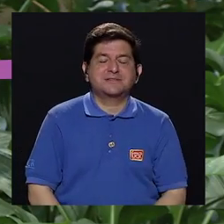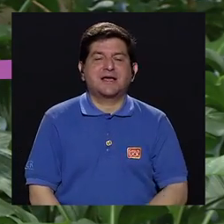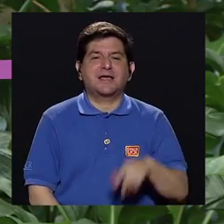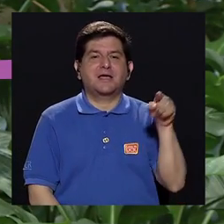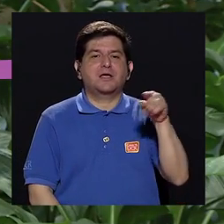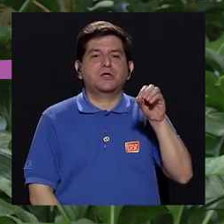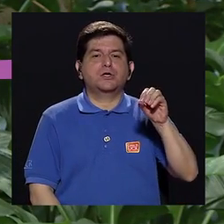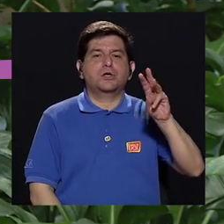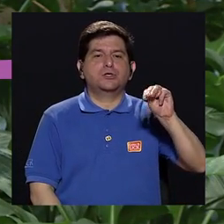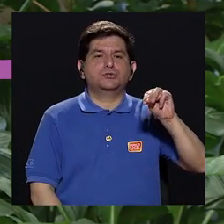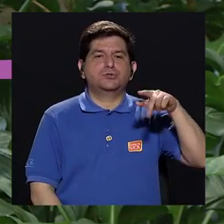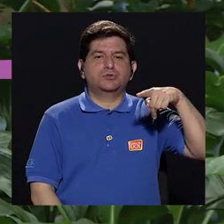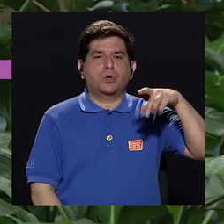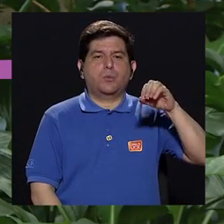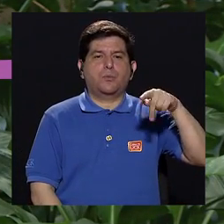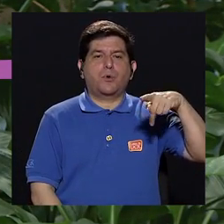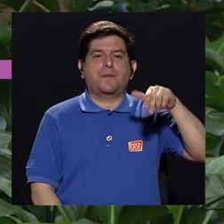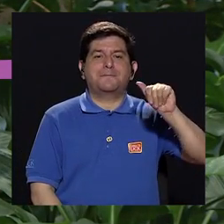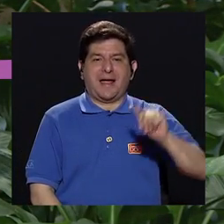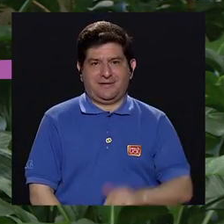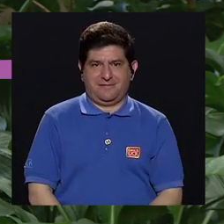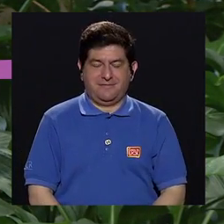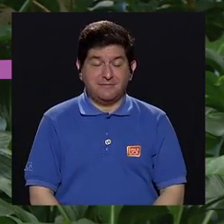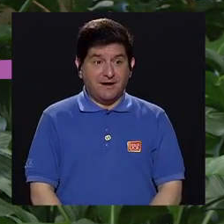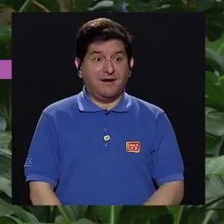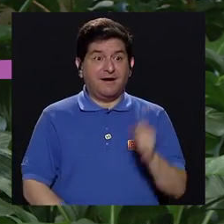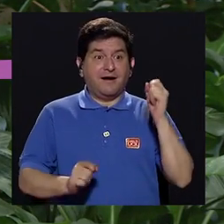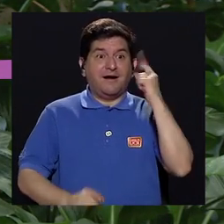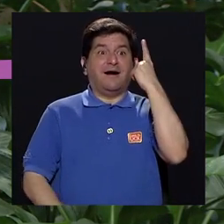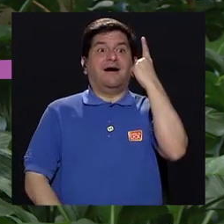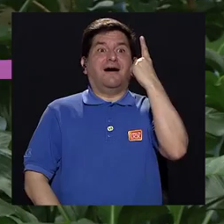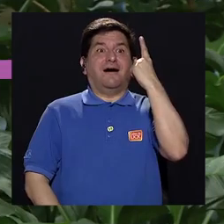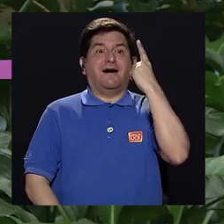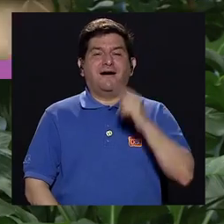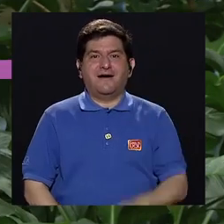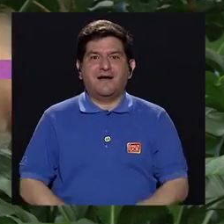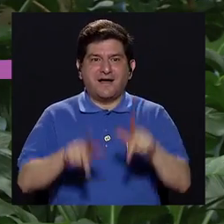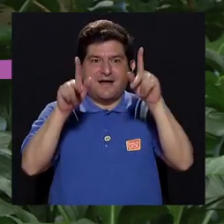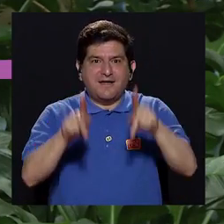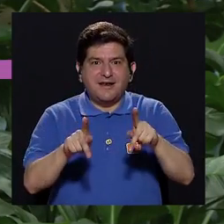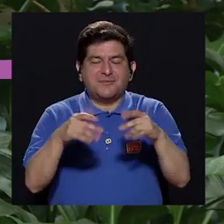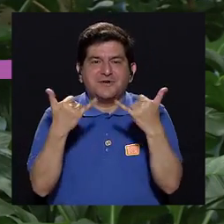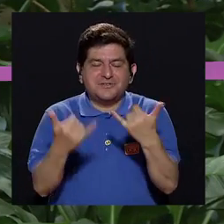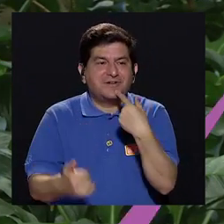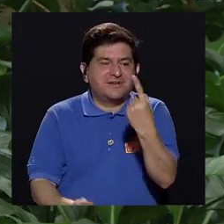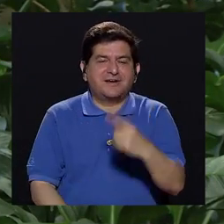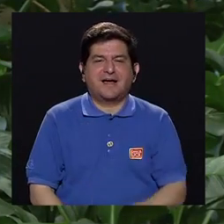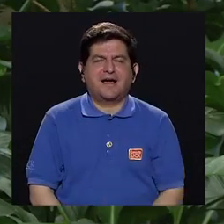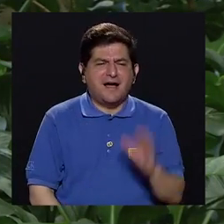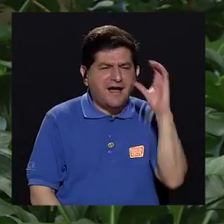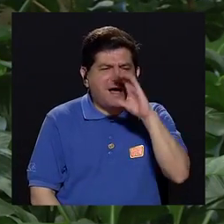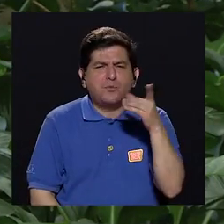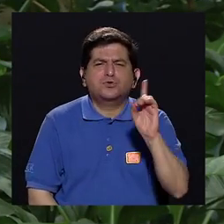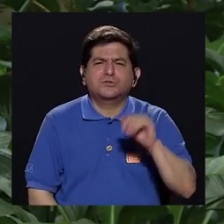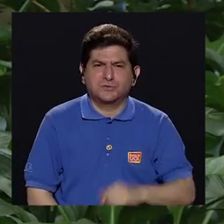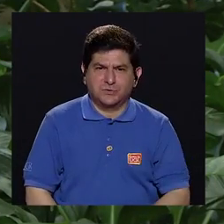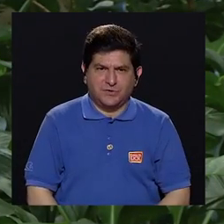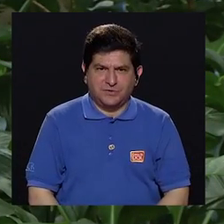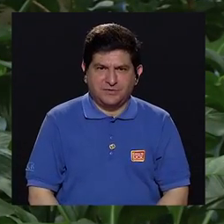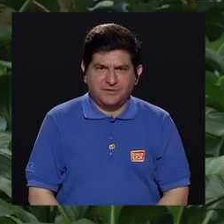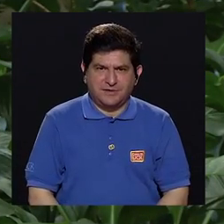popas, no hormigas rojas. yo, ah, las son popas. Y ya el Señor me agarra y, bueno, entonces, vamos a buscarlas.